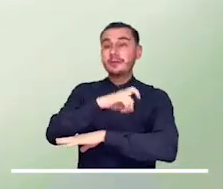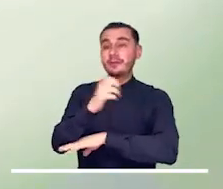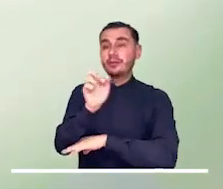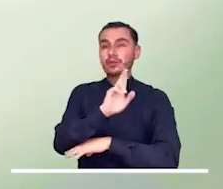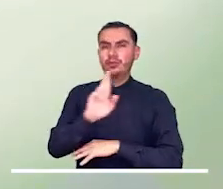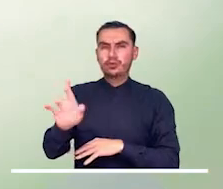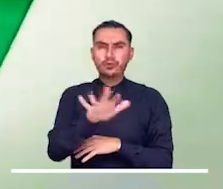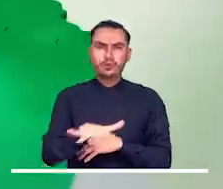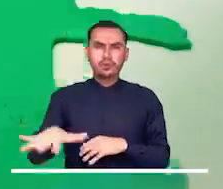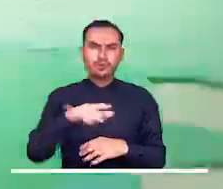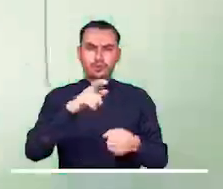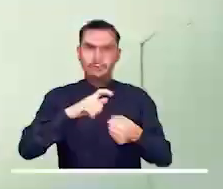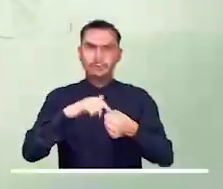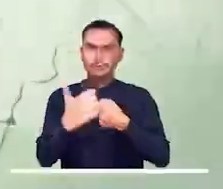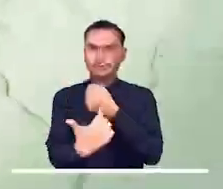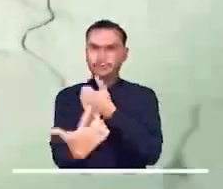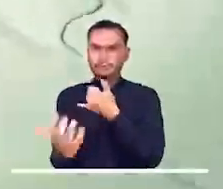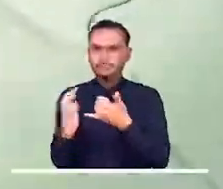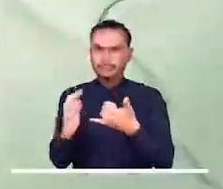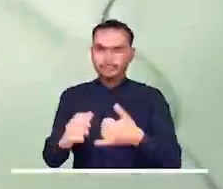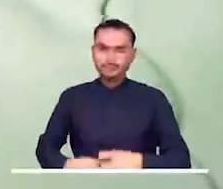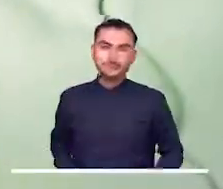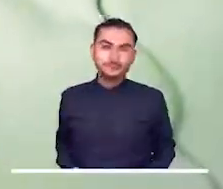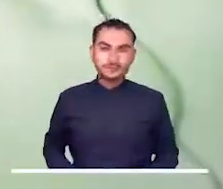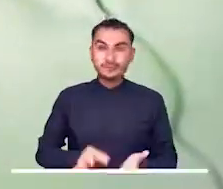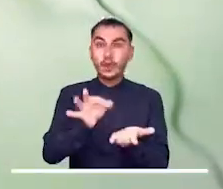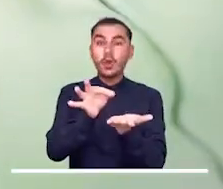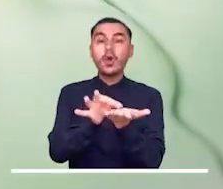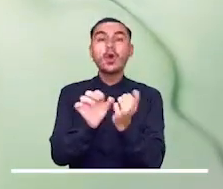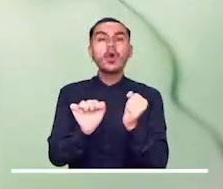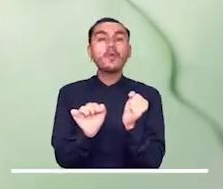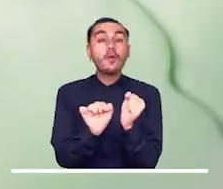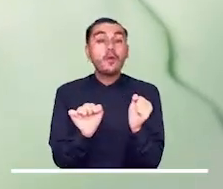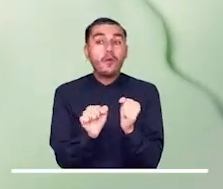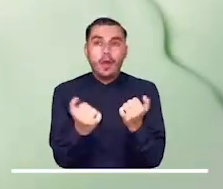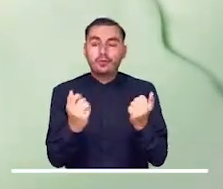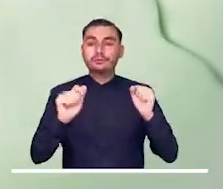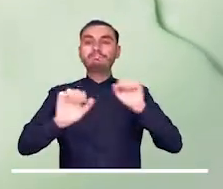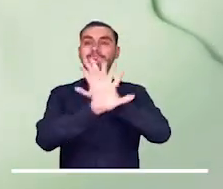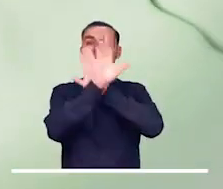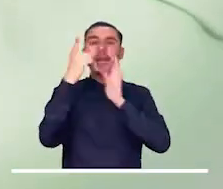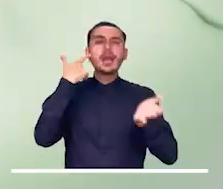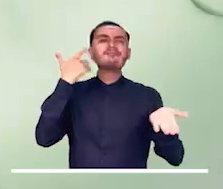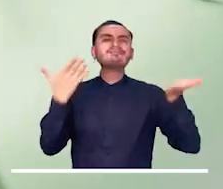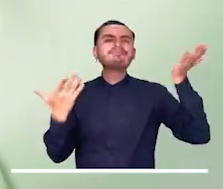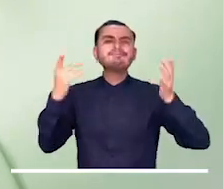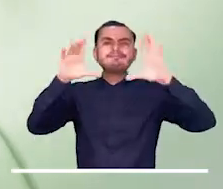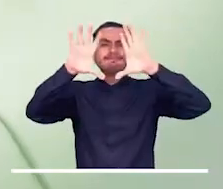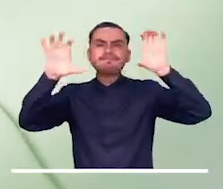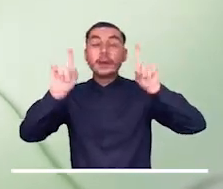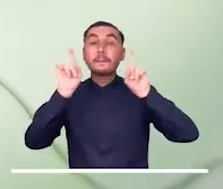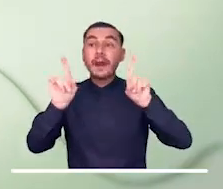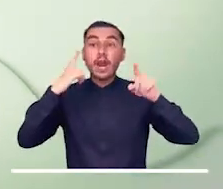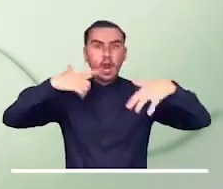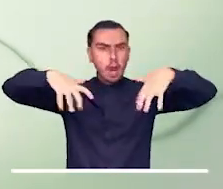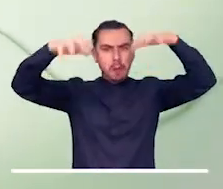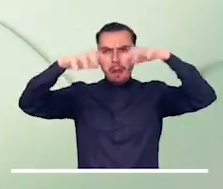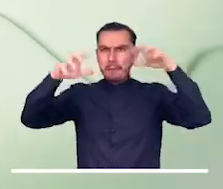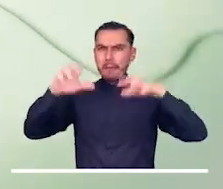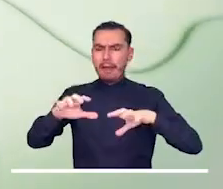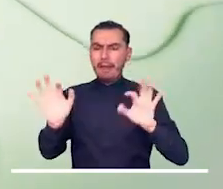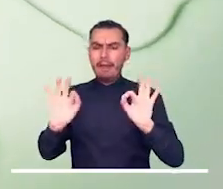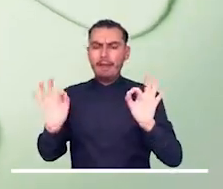experimentará en la mayor parte del territorio. El miércoles inicia sin precipitaciones a pesar de los sistemas